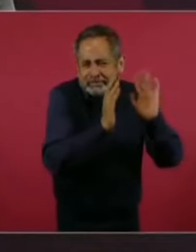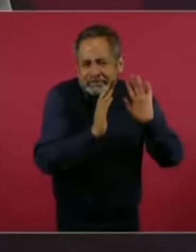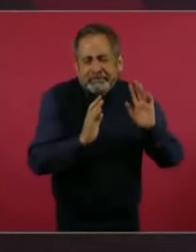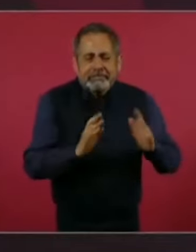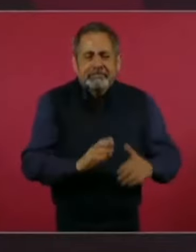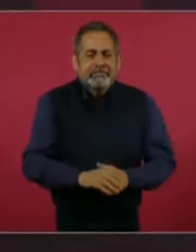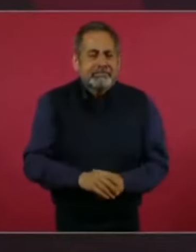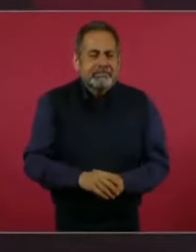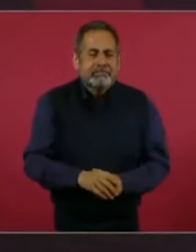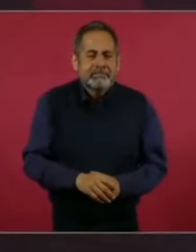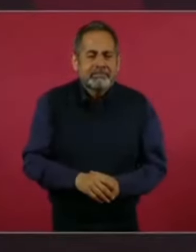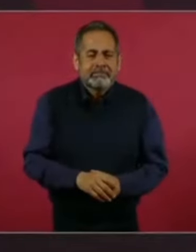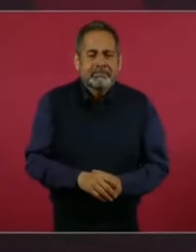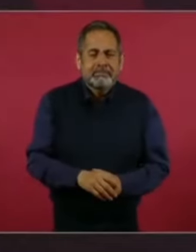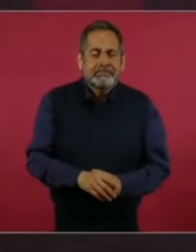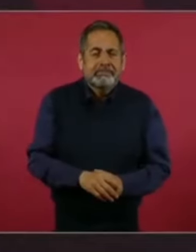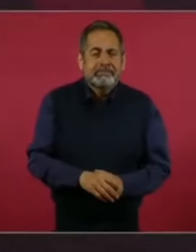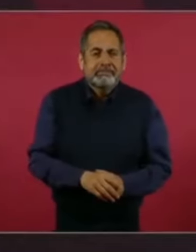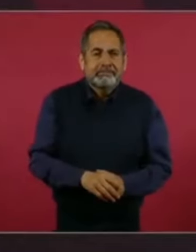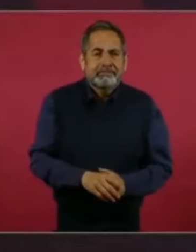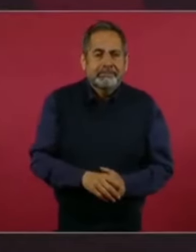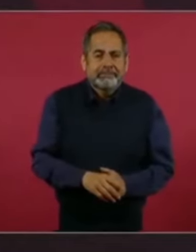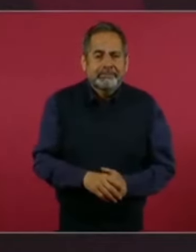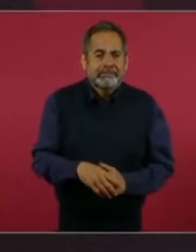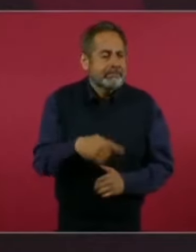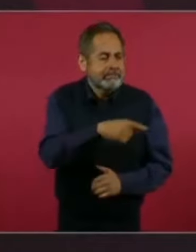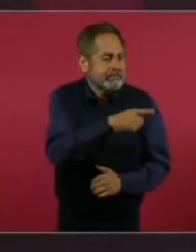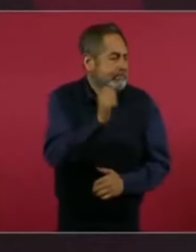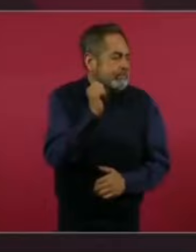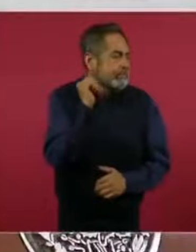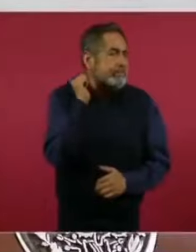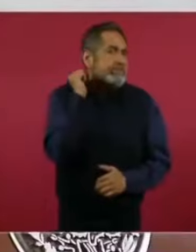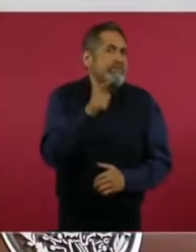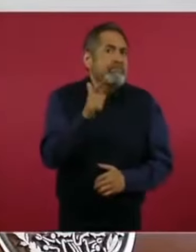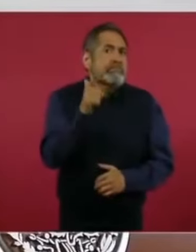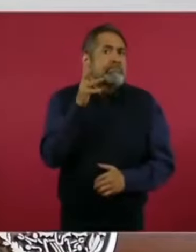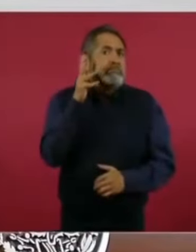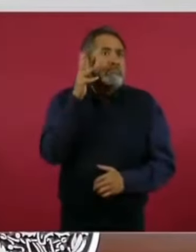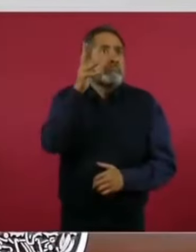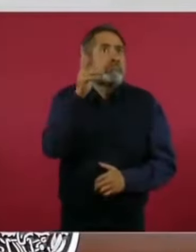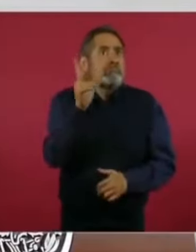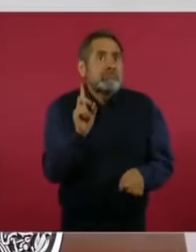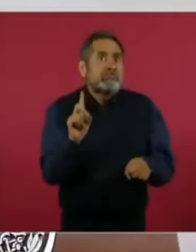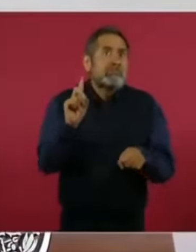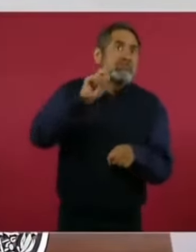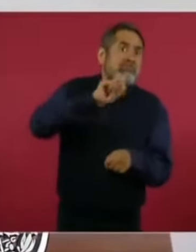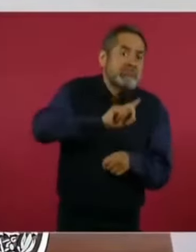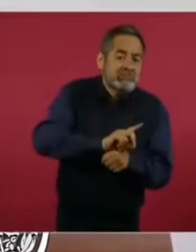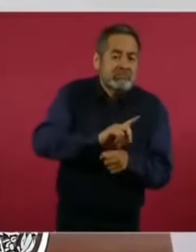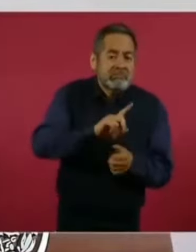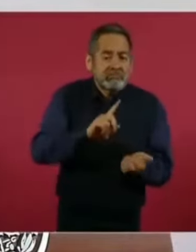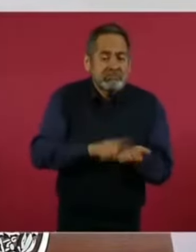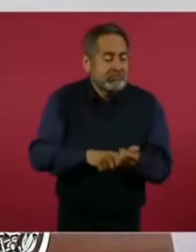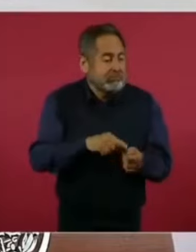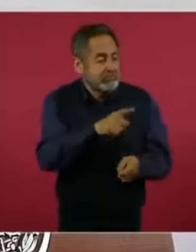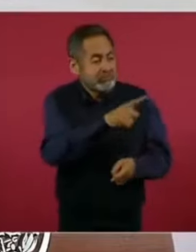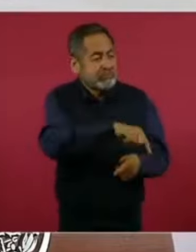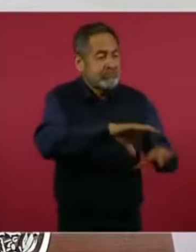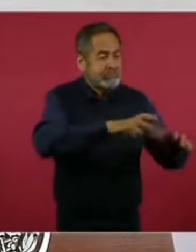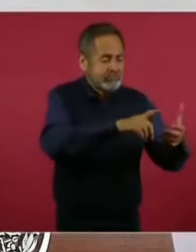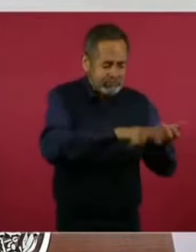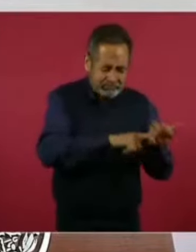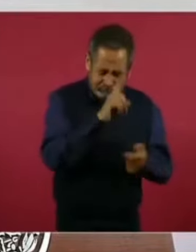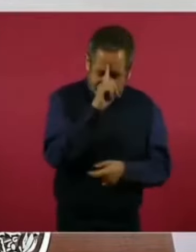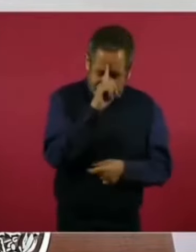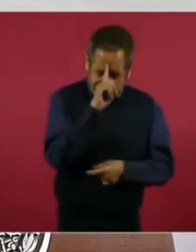todos que algún día vuelvan en